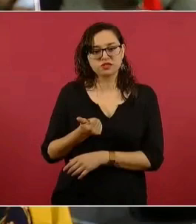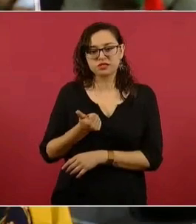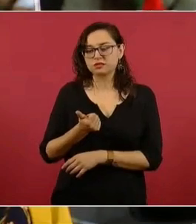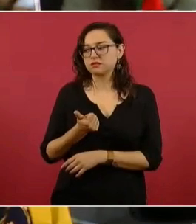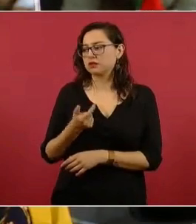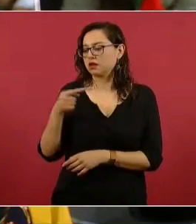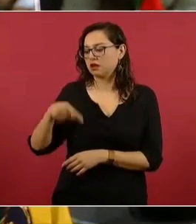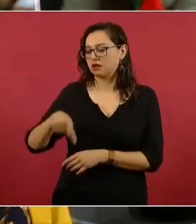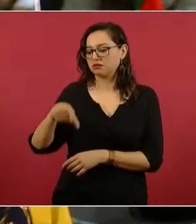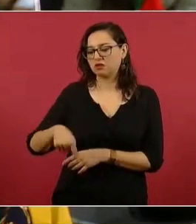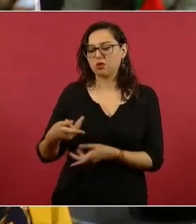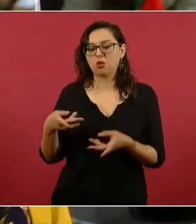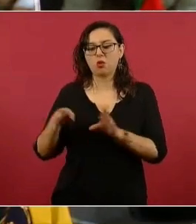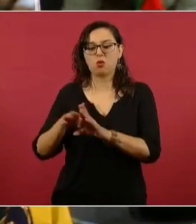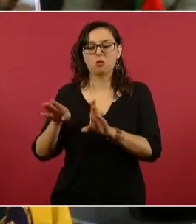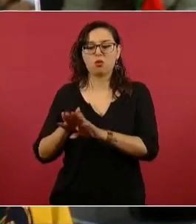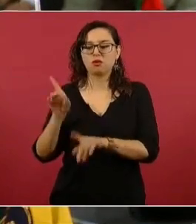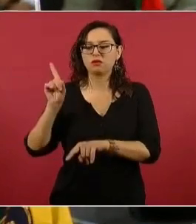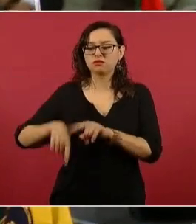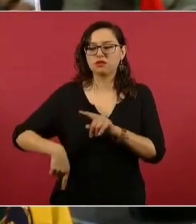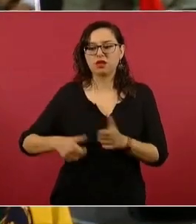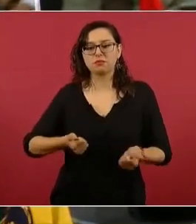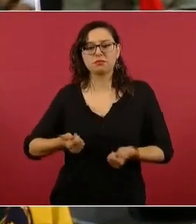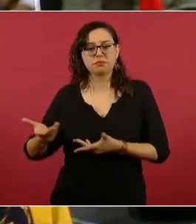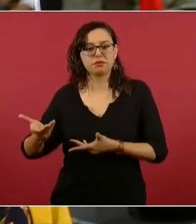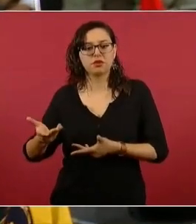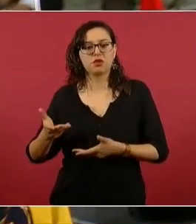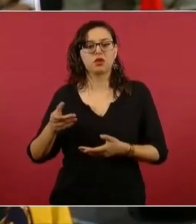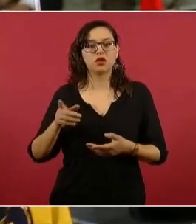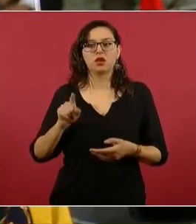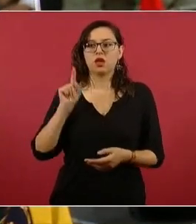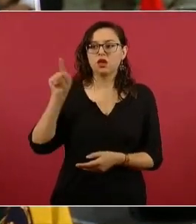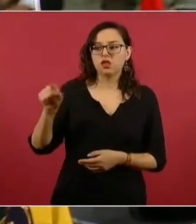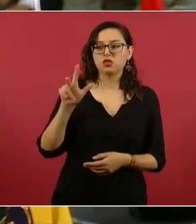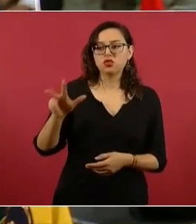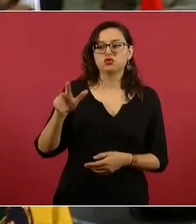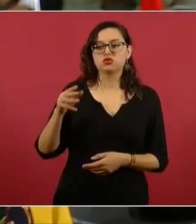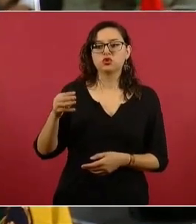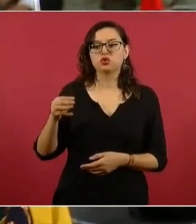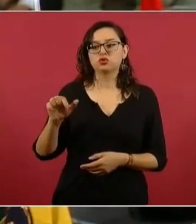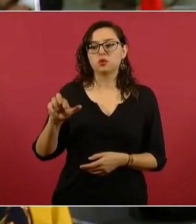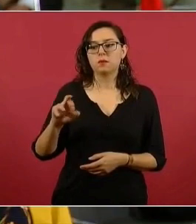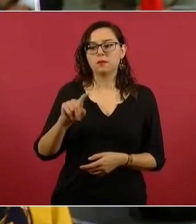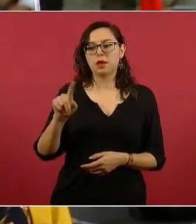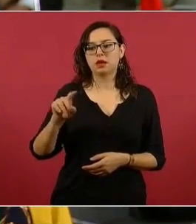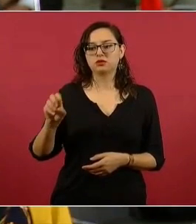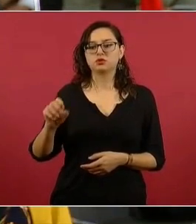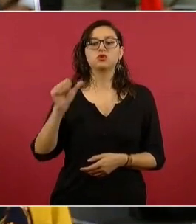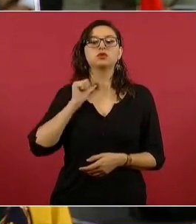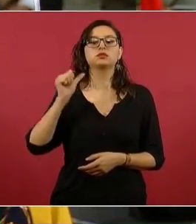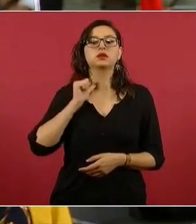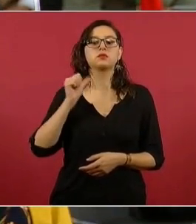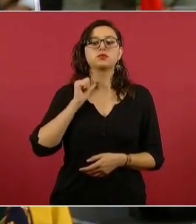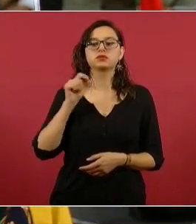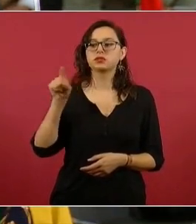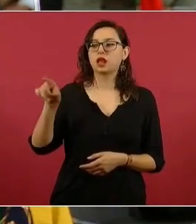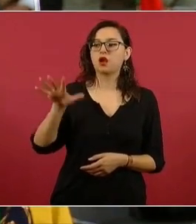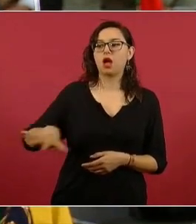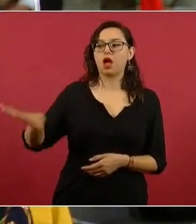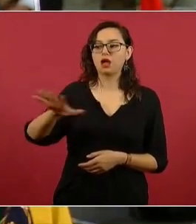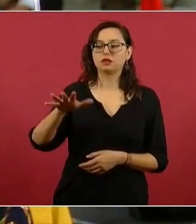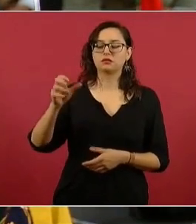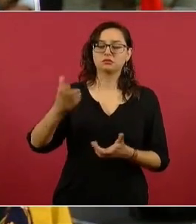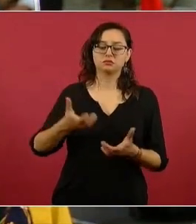se han conglomerado allí en la refinería 18 de marzo, ahí en Azcapotzalco, pues la gente está inquieta